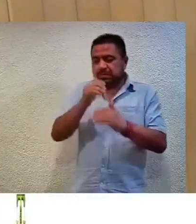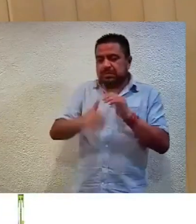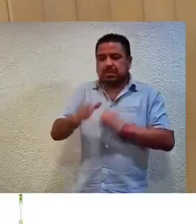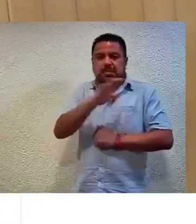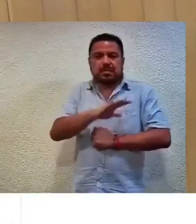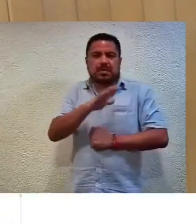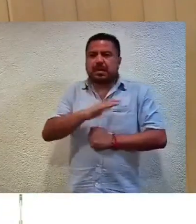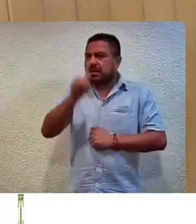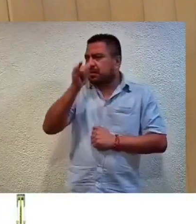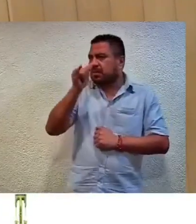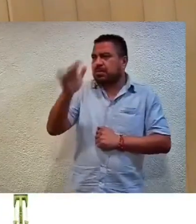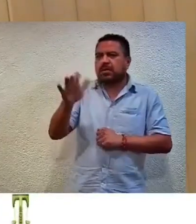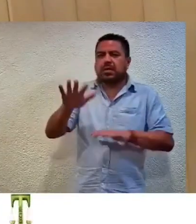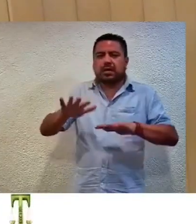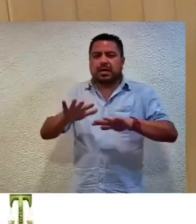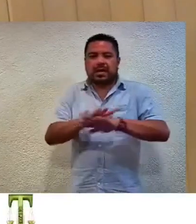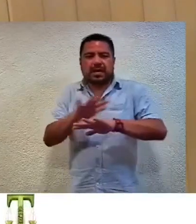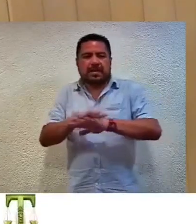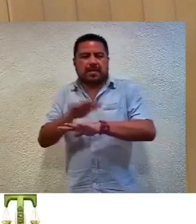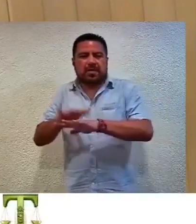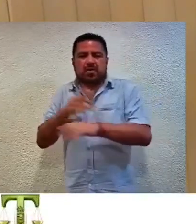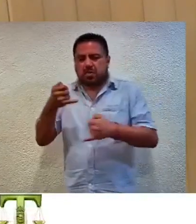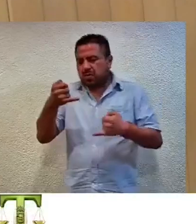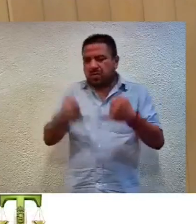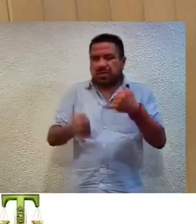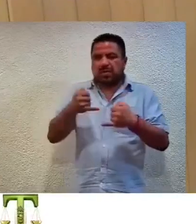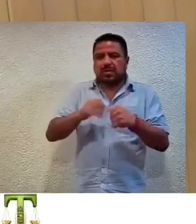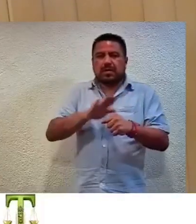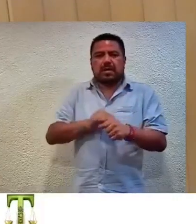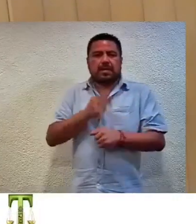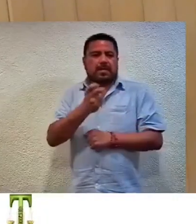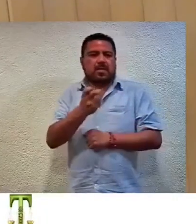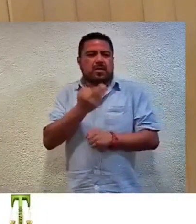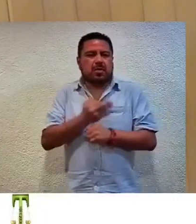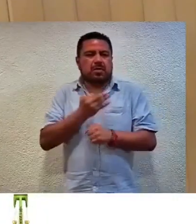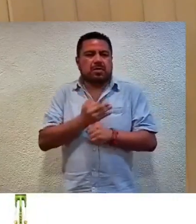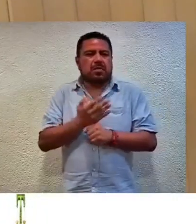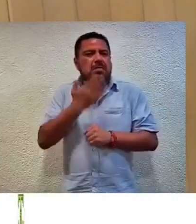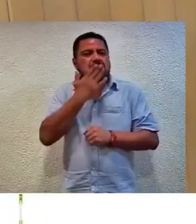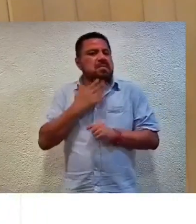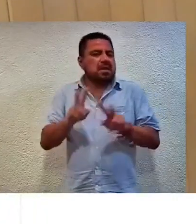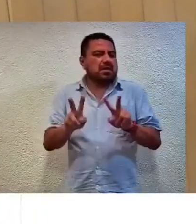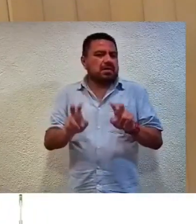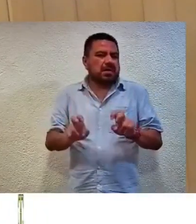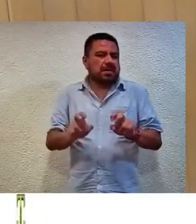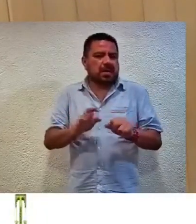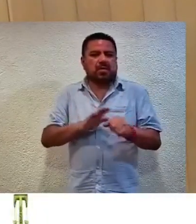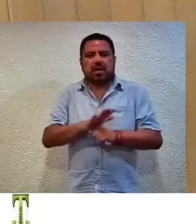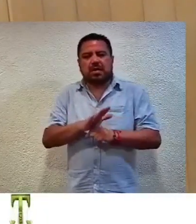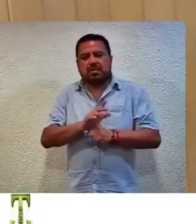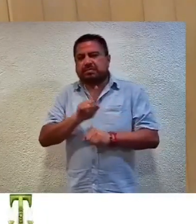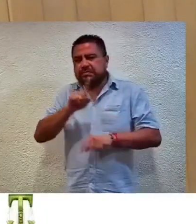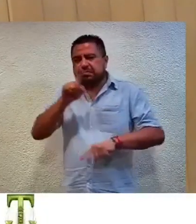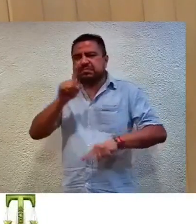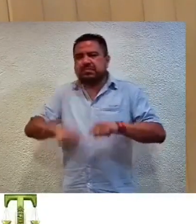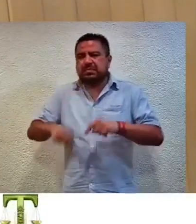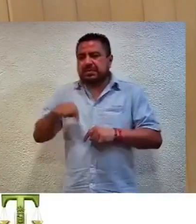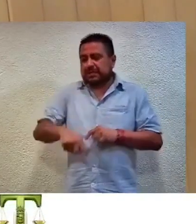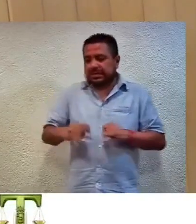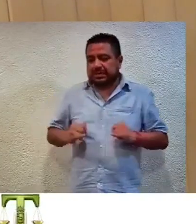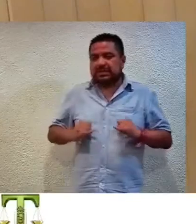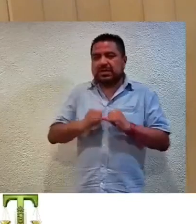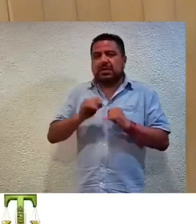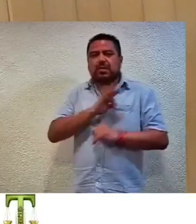reclamada ha sufrido un cambio de situación jurídica, por tanto, ha quedado sin materia, lo cual impide que este órgano jurisdiccional se